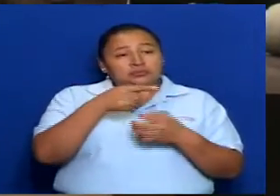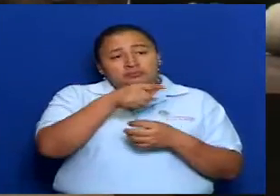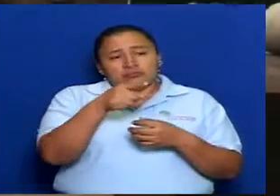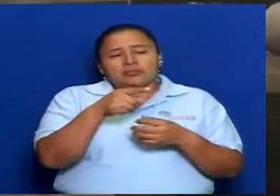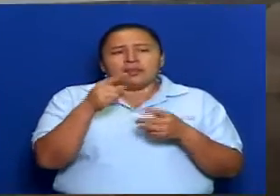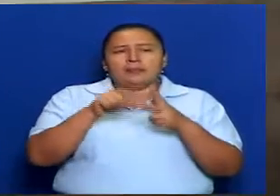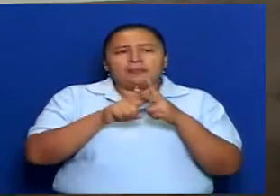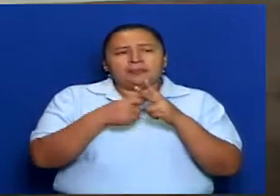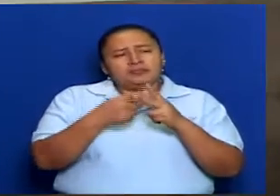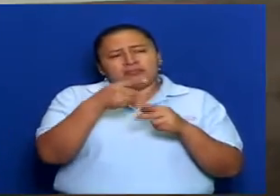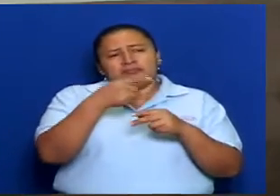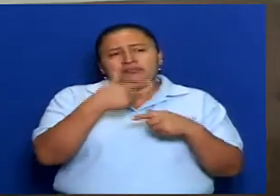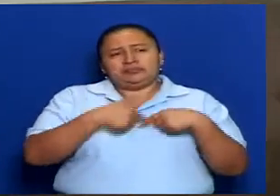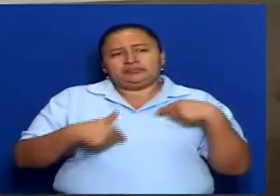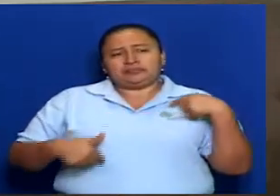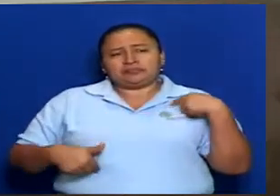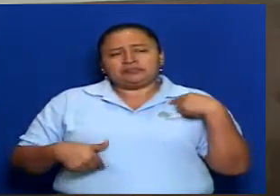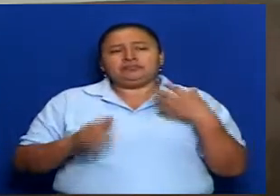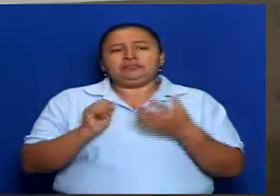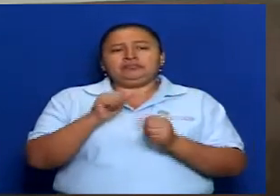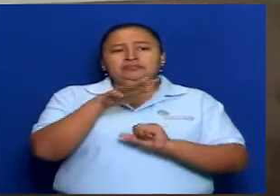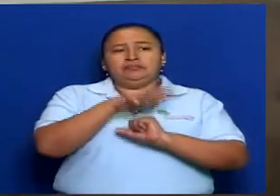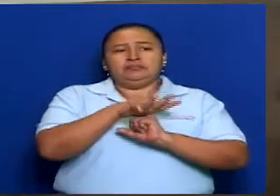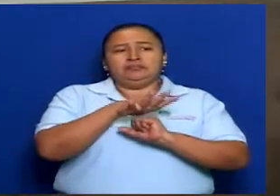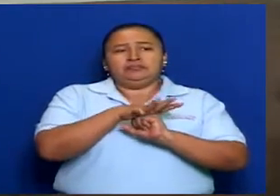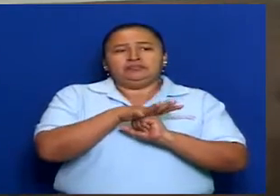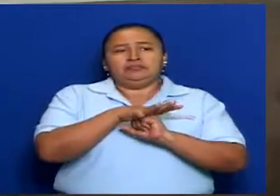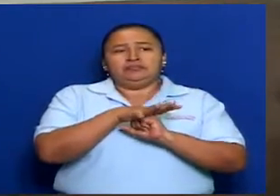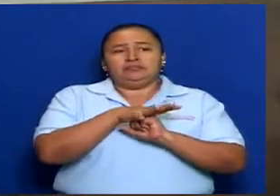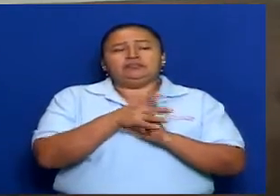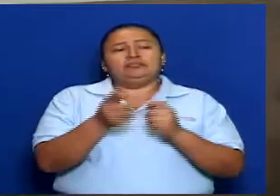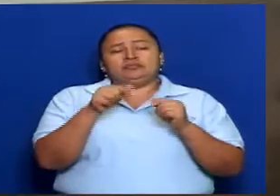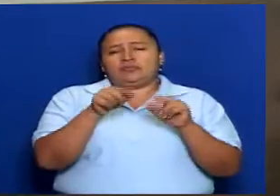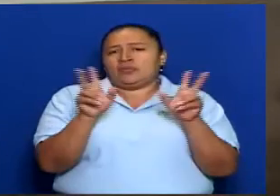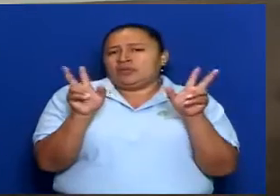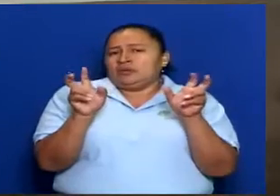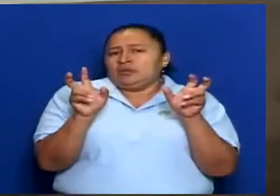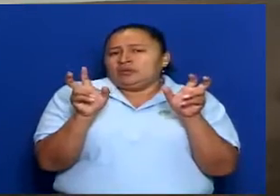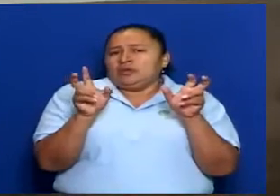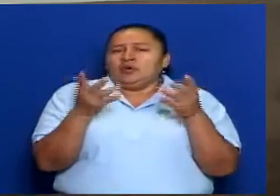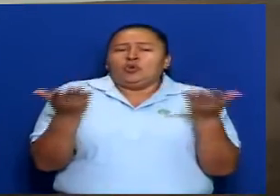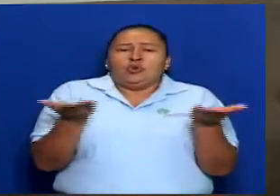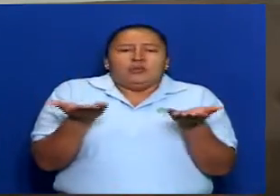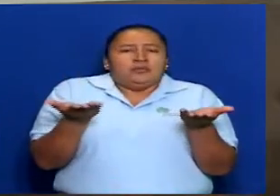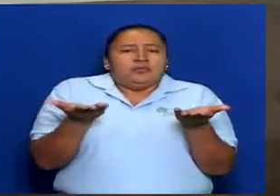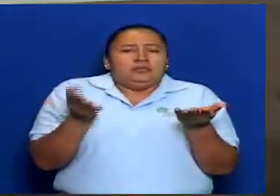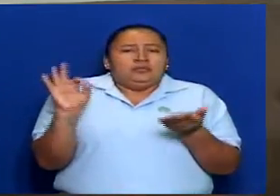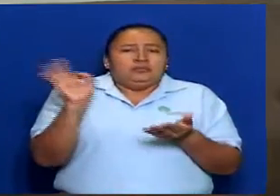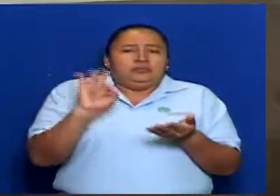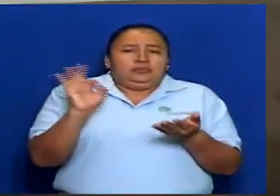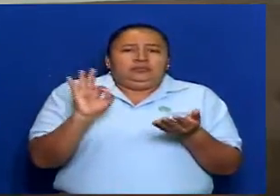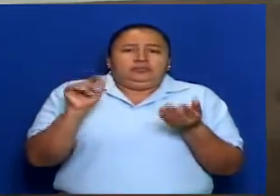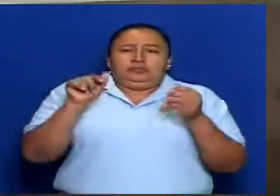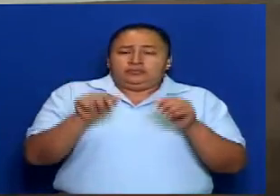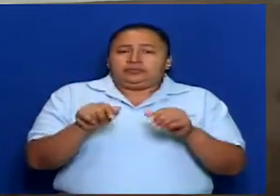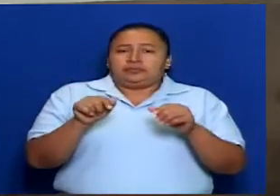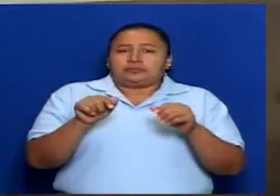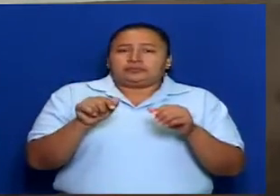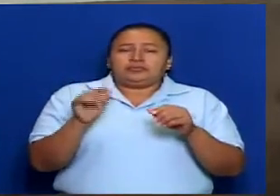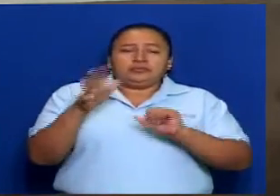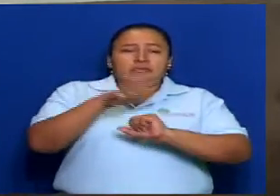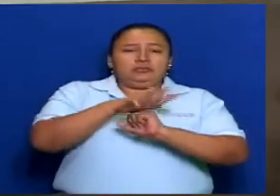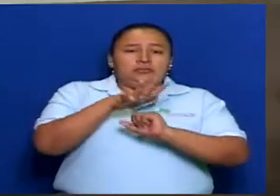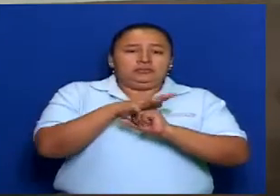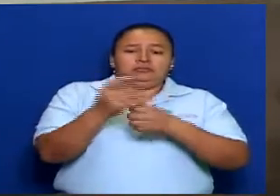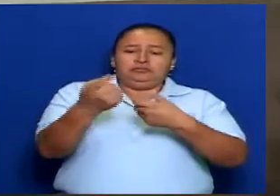presidenta de la Comisión, con respecto a la conformación, la integración de la